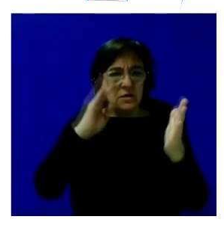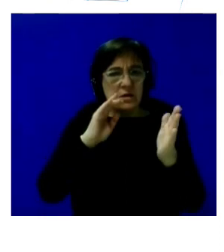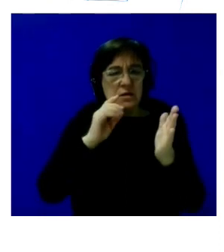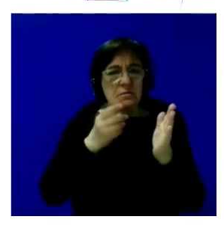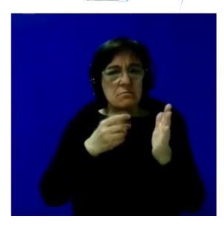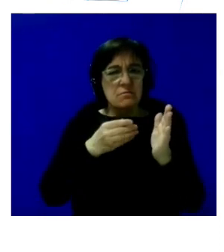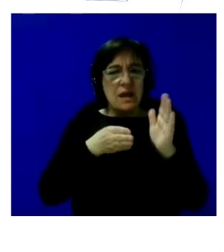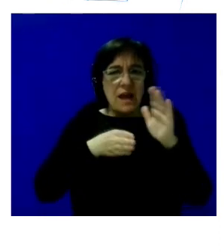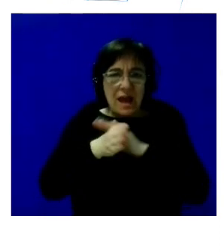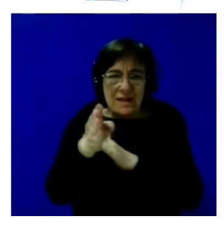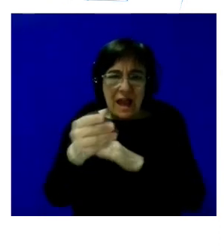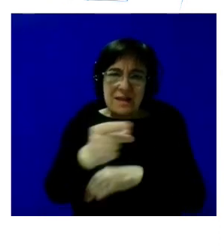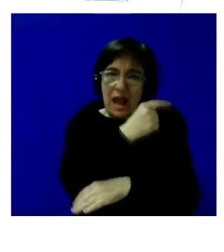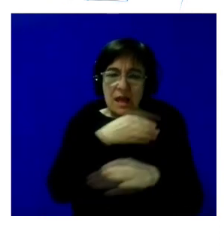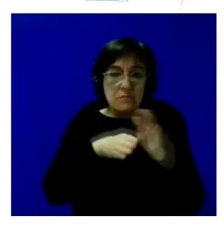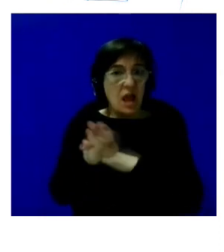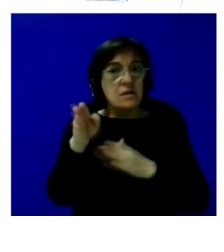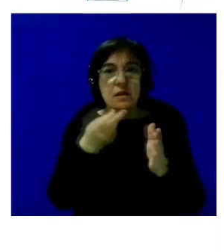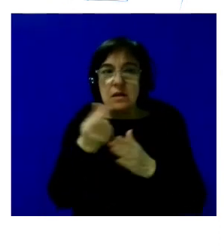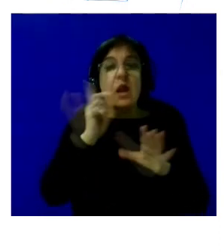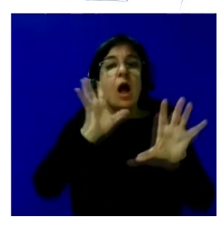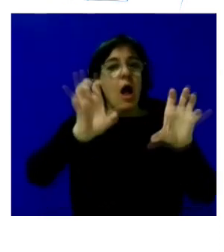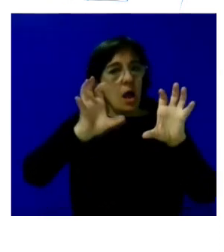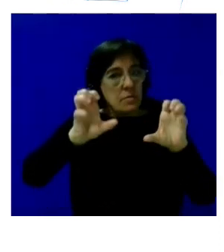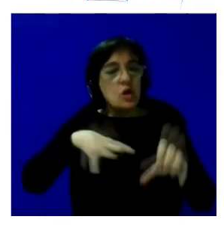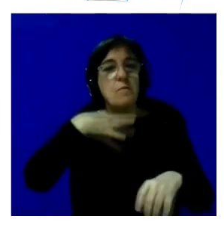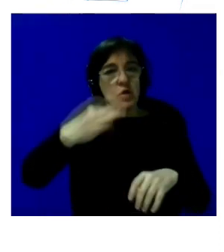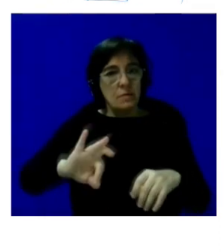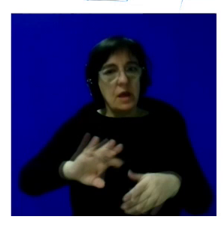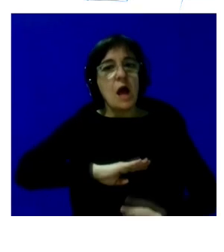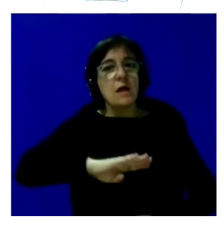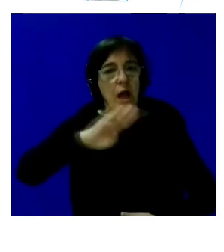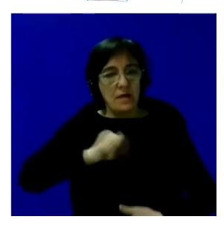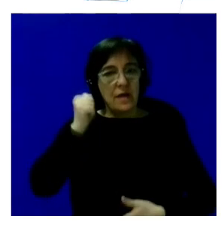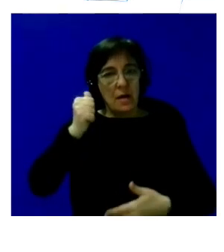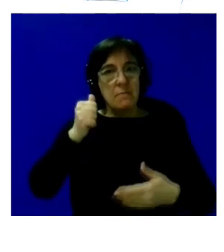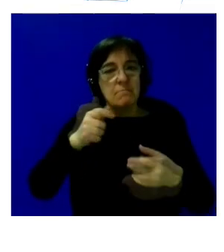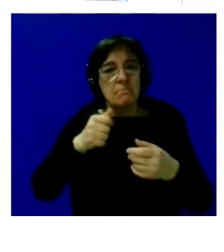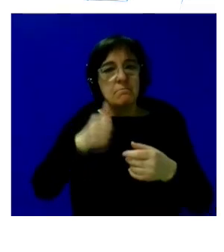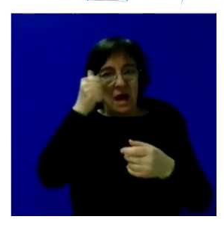todas las que podamos atender y ha dado también aprendizaje y posibilidad y capacidad de atender a más personas